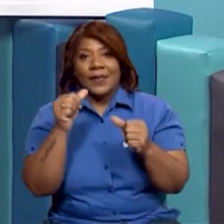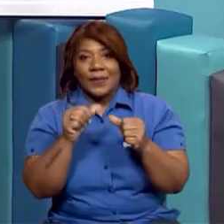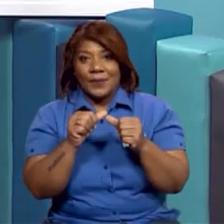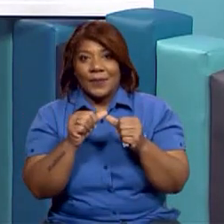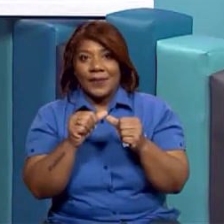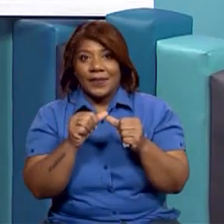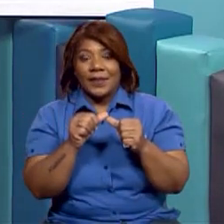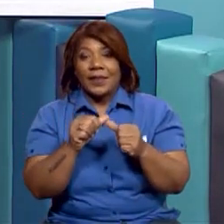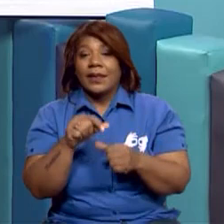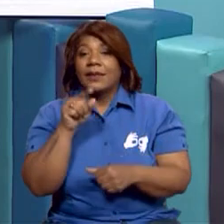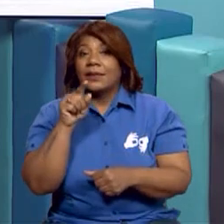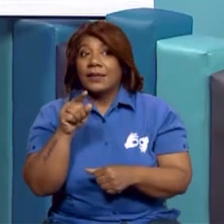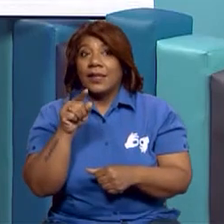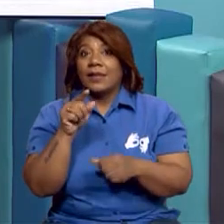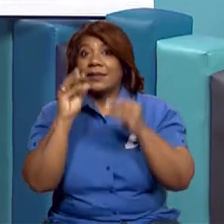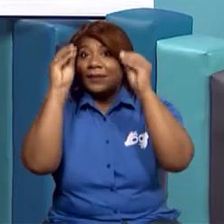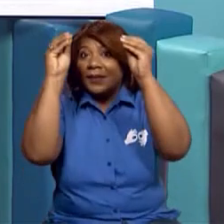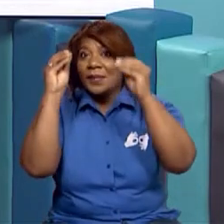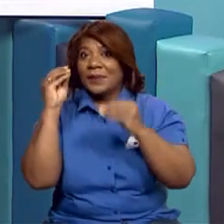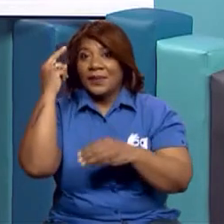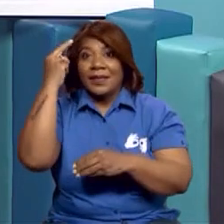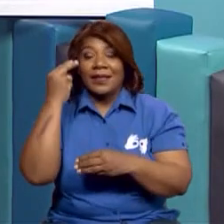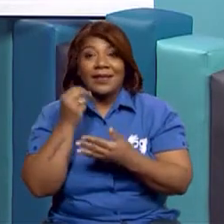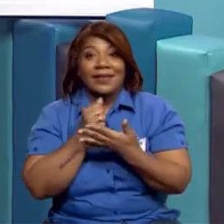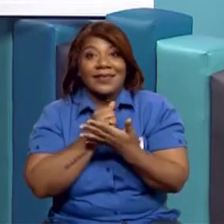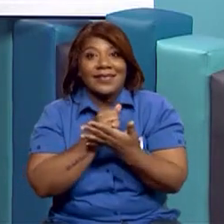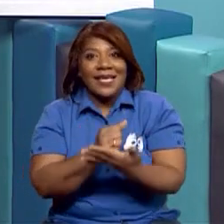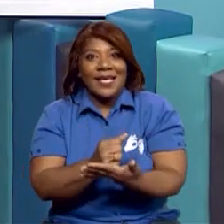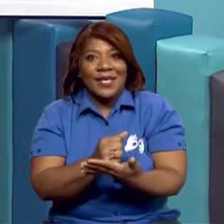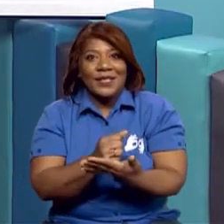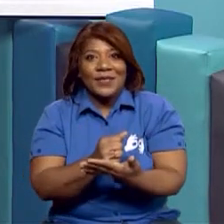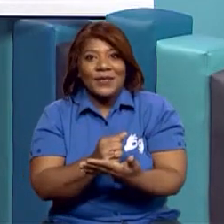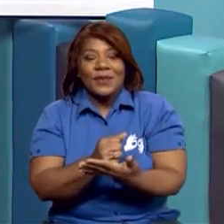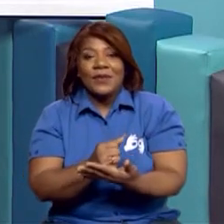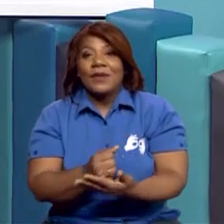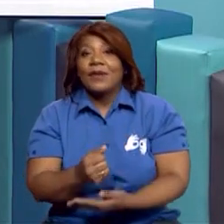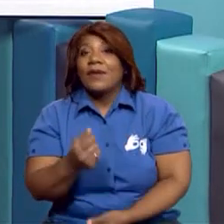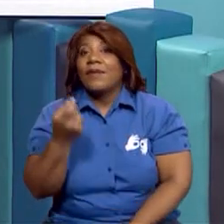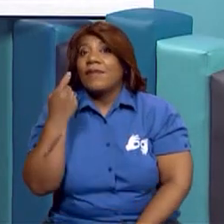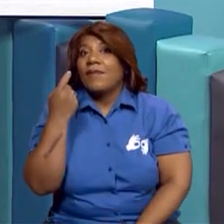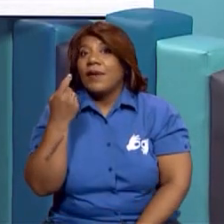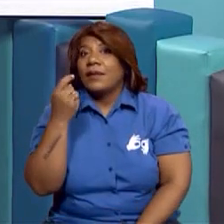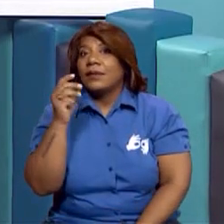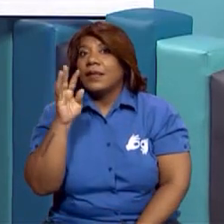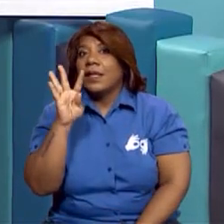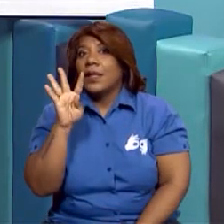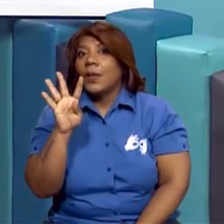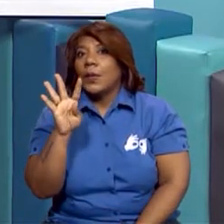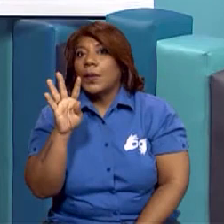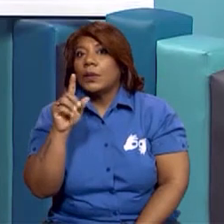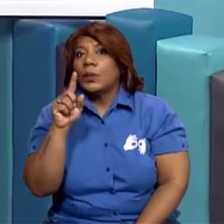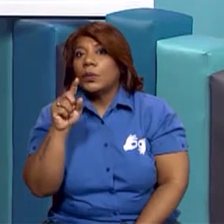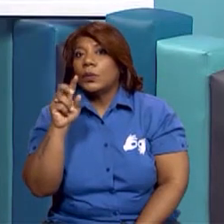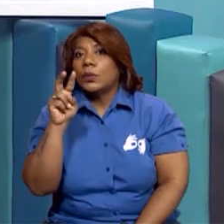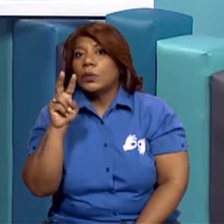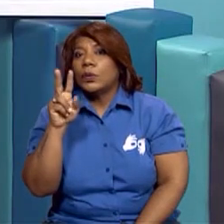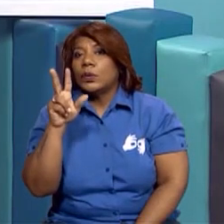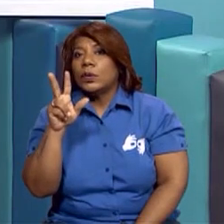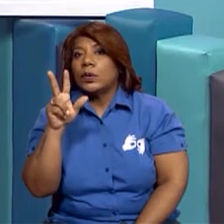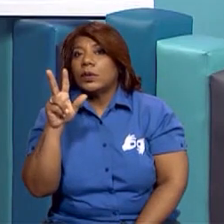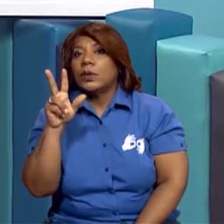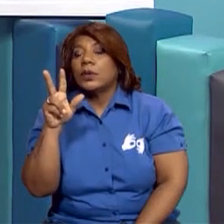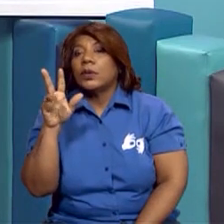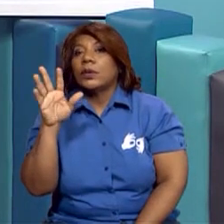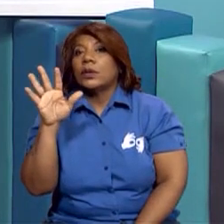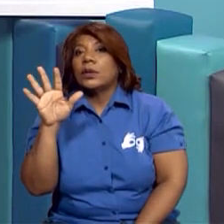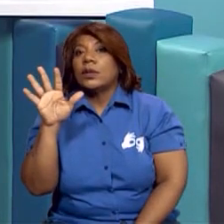en este caso ya te di una pista. Así que en la número cuatro, la palabra número cuatro que vayas a colocar, uno,